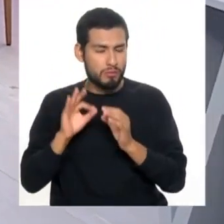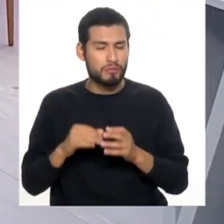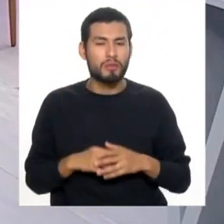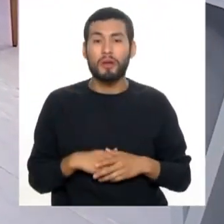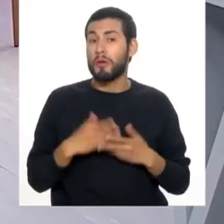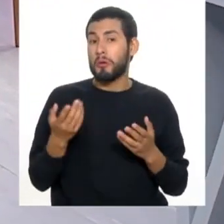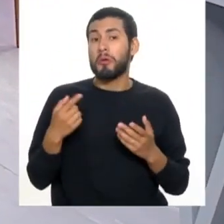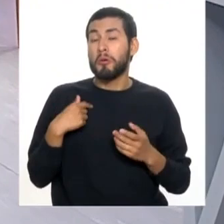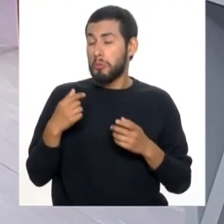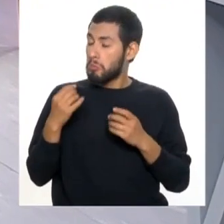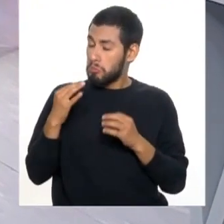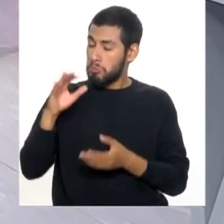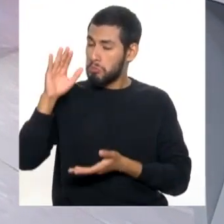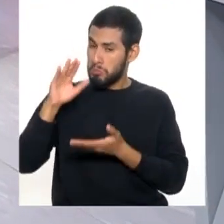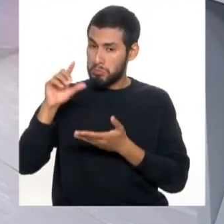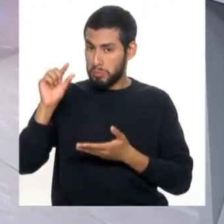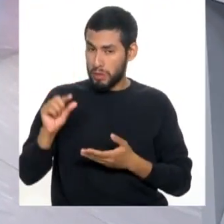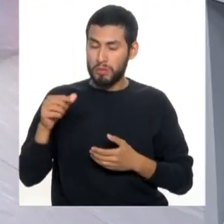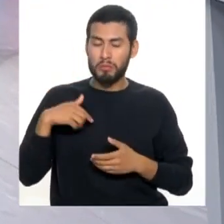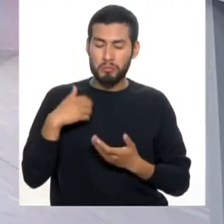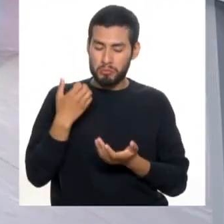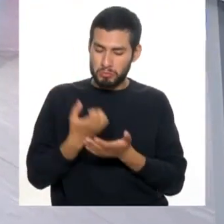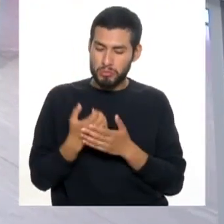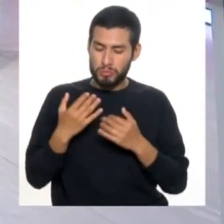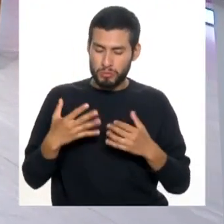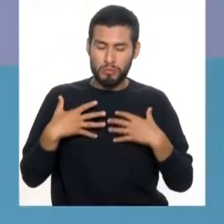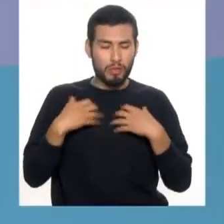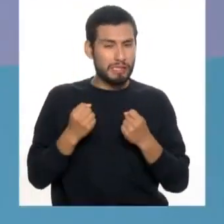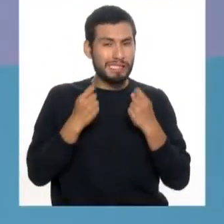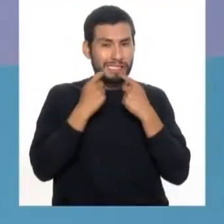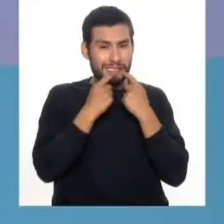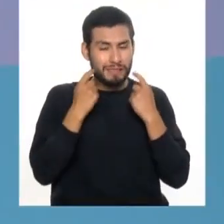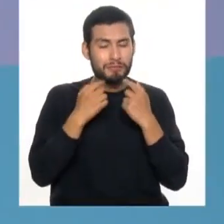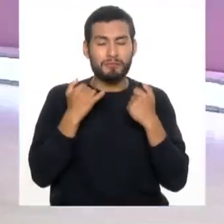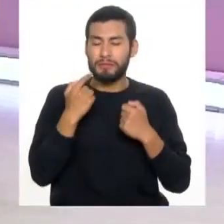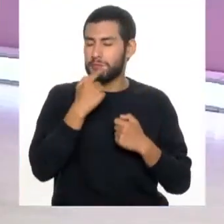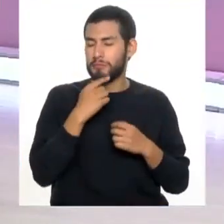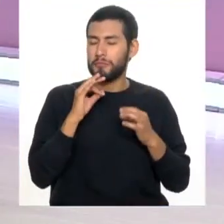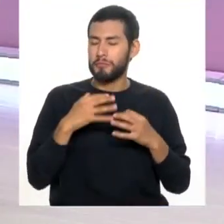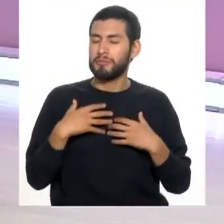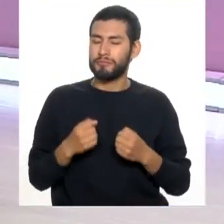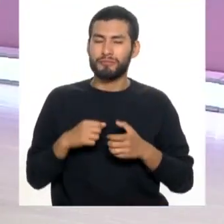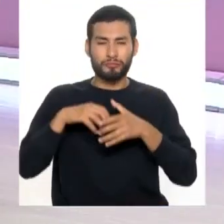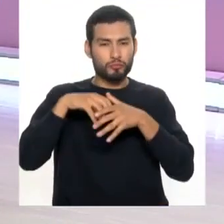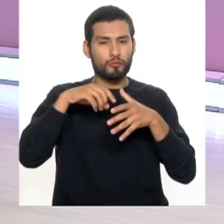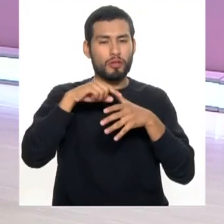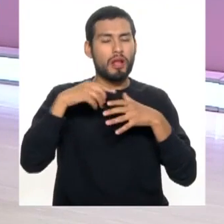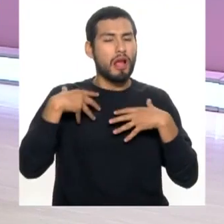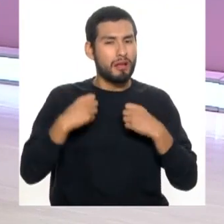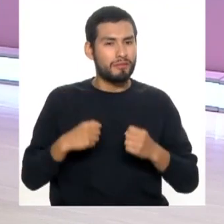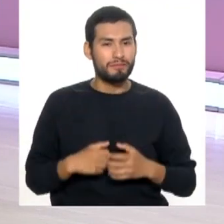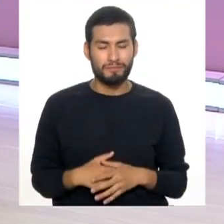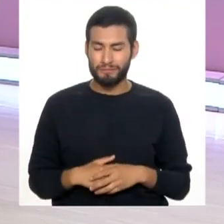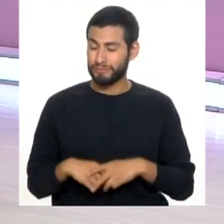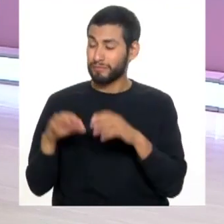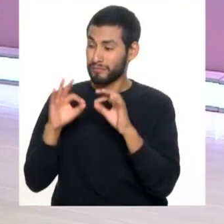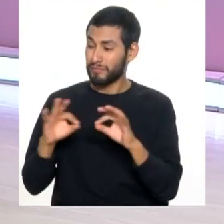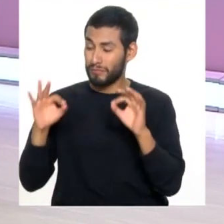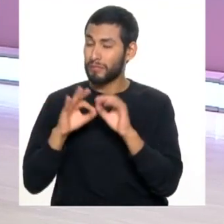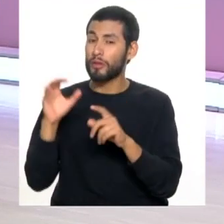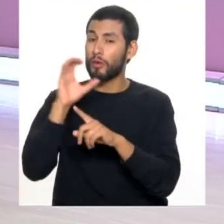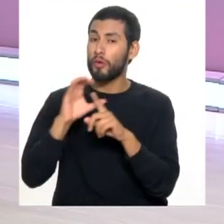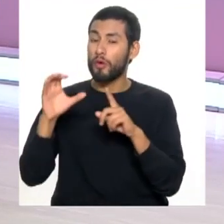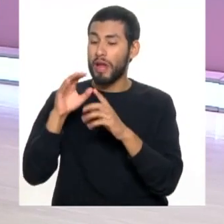final no va a salir mucho más económico, vamos a conservar nuestras encías sanas y nuestros dientes sanos. Y es importante lo que está diciendo, ¿no? Tenemos que crear la